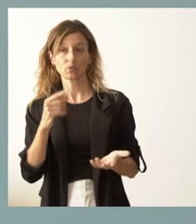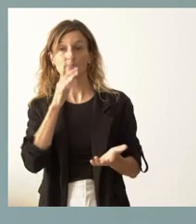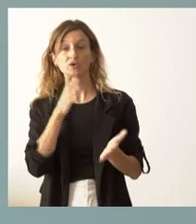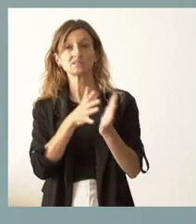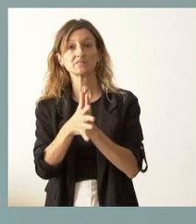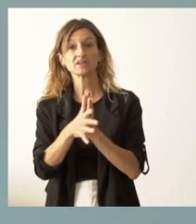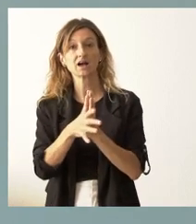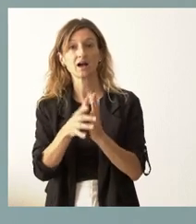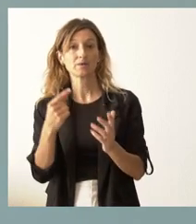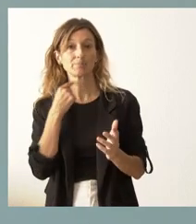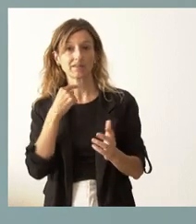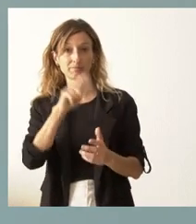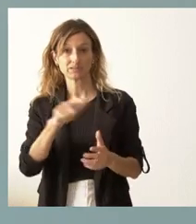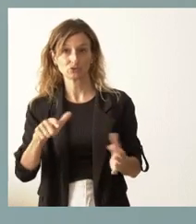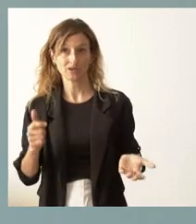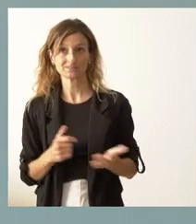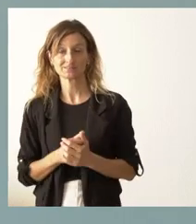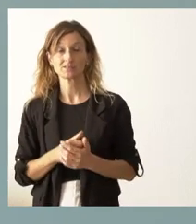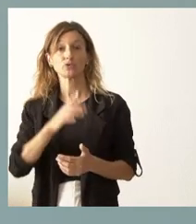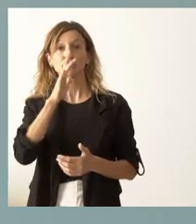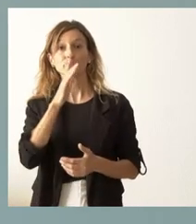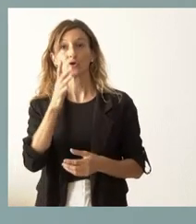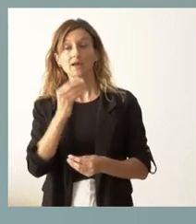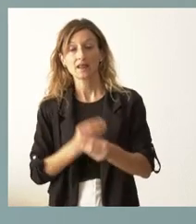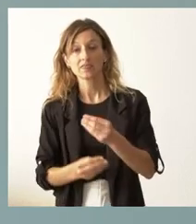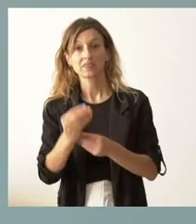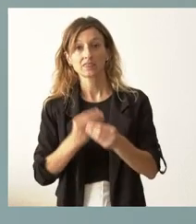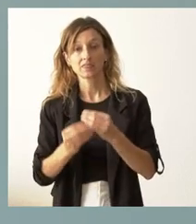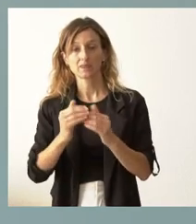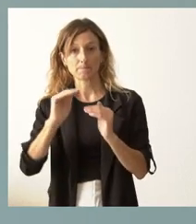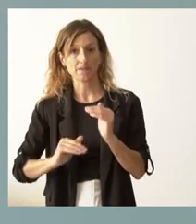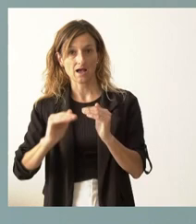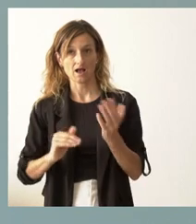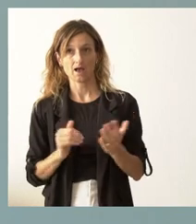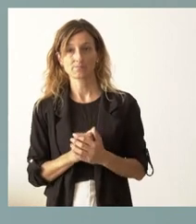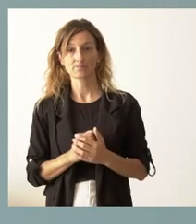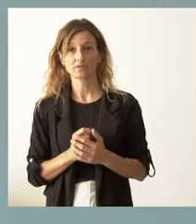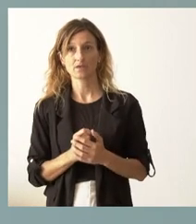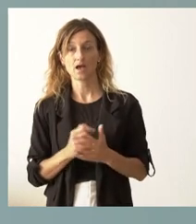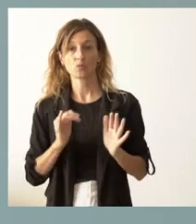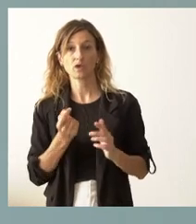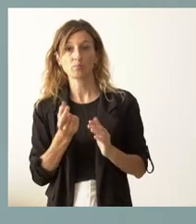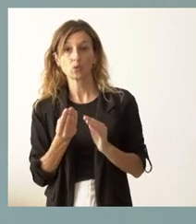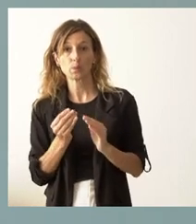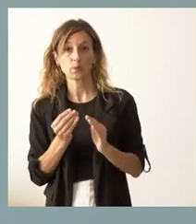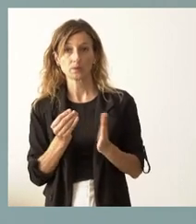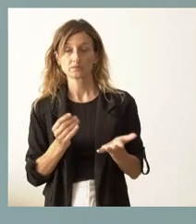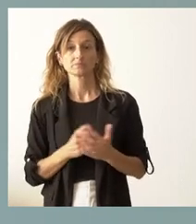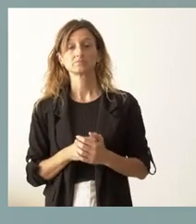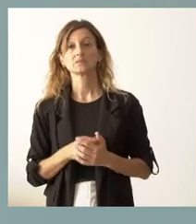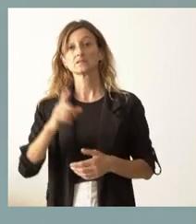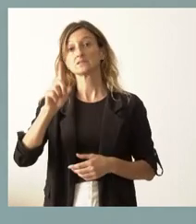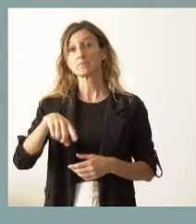perdiendo población, básicamente porque la natalidad sigue siendo muy baja, a pesar de este pequeño repunte y, básicamente, también porque